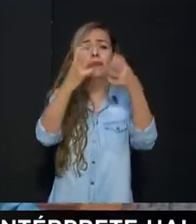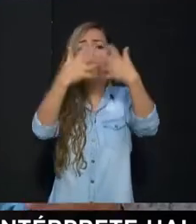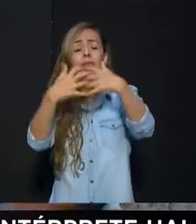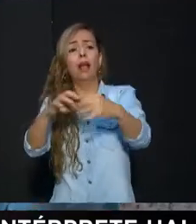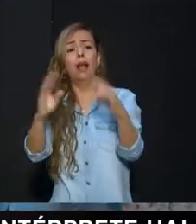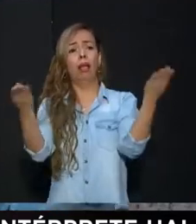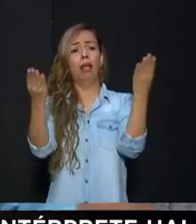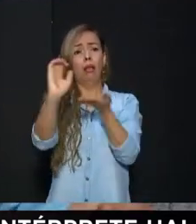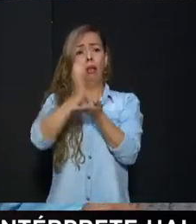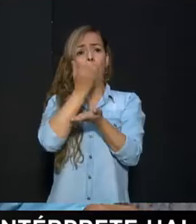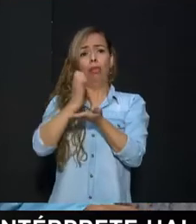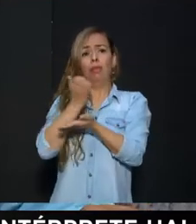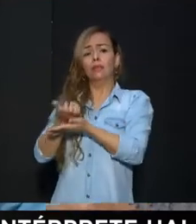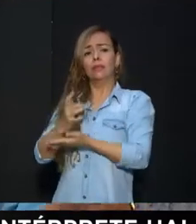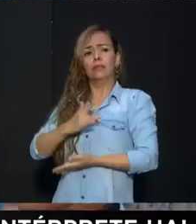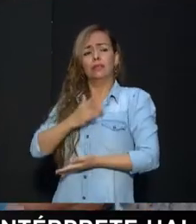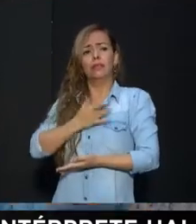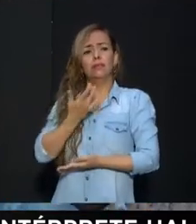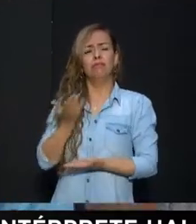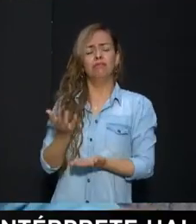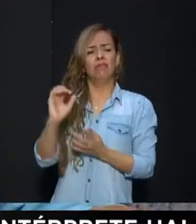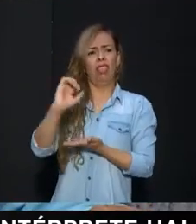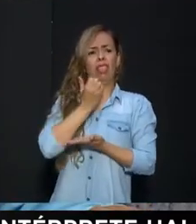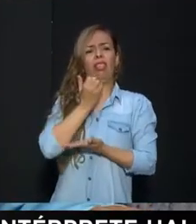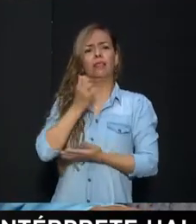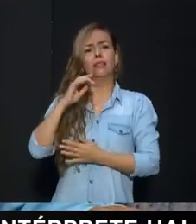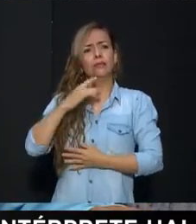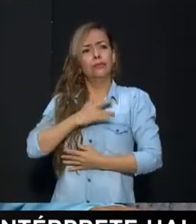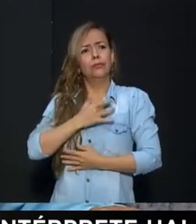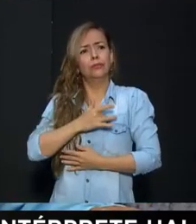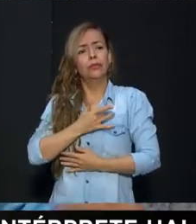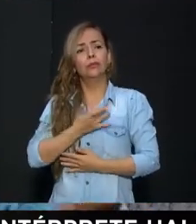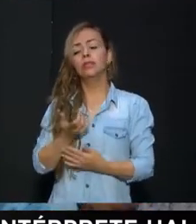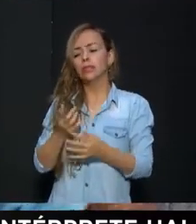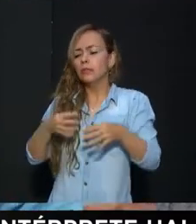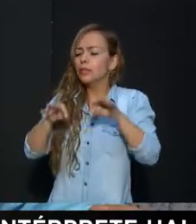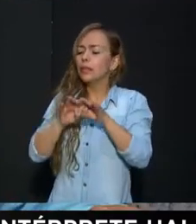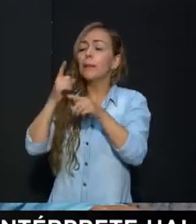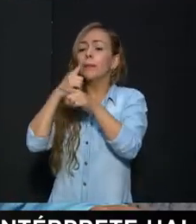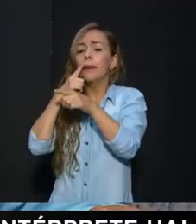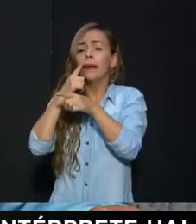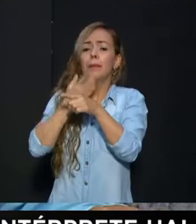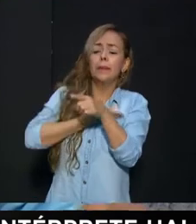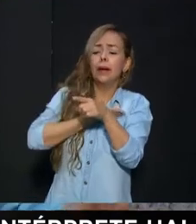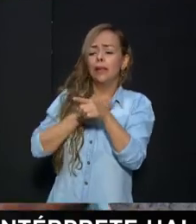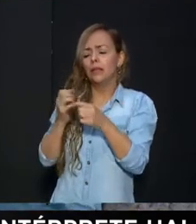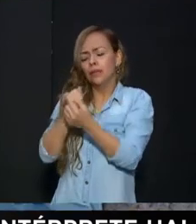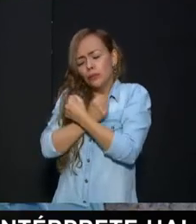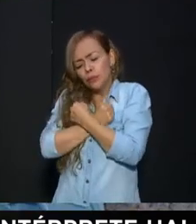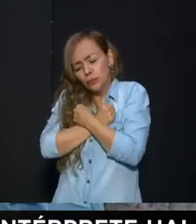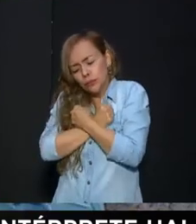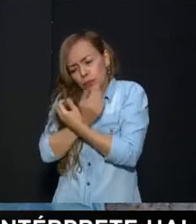rabia y tristeza cuando sienten el rechazo. De mucho amor y mucha protección hacia estos jóvenes con discapacidad.